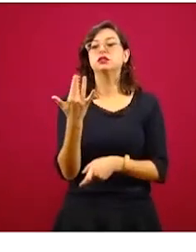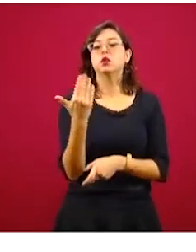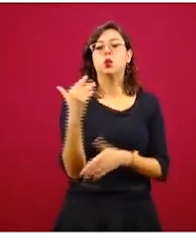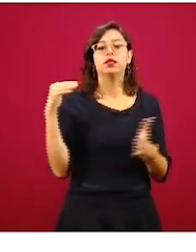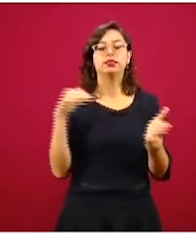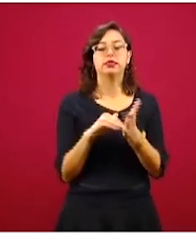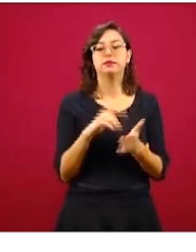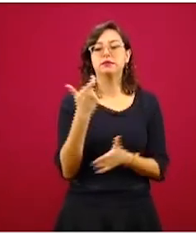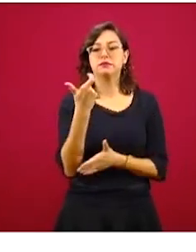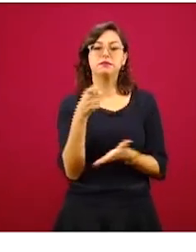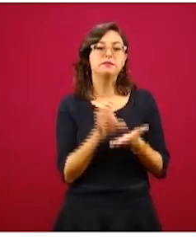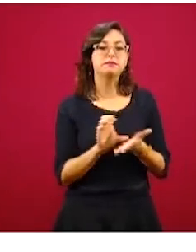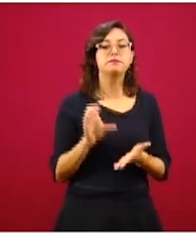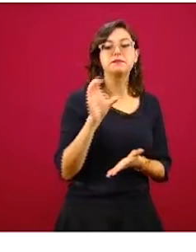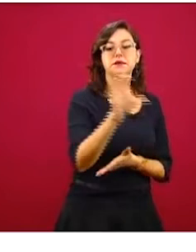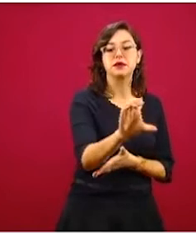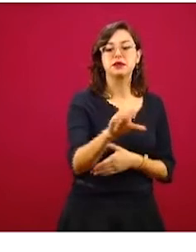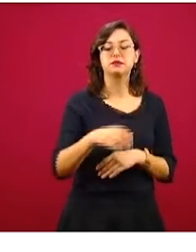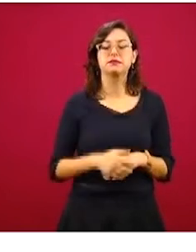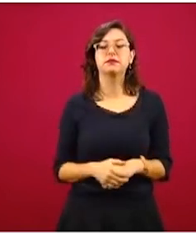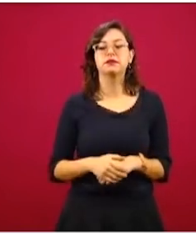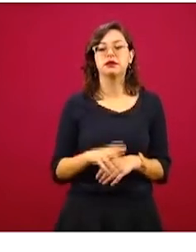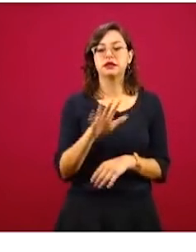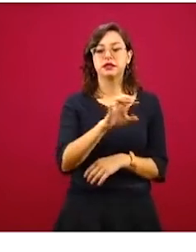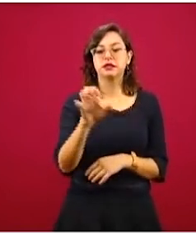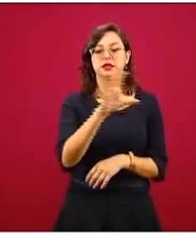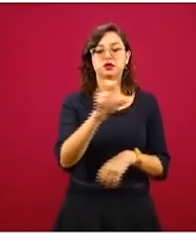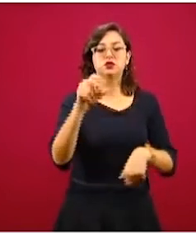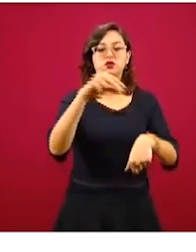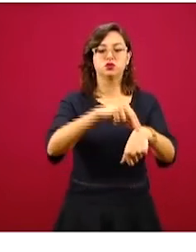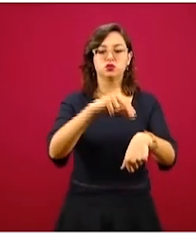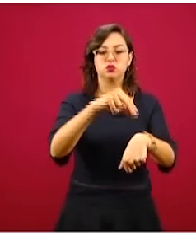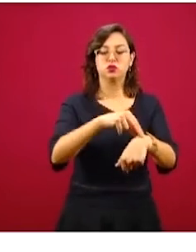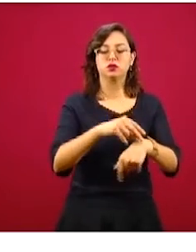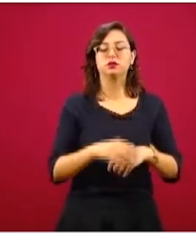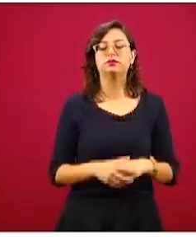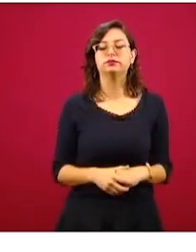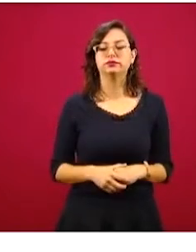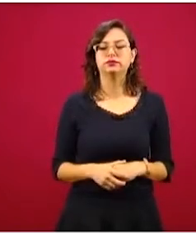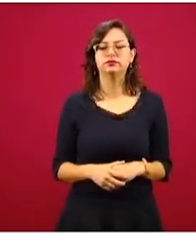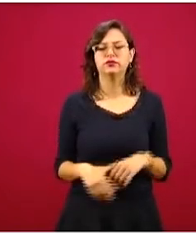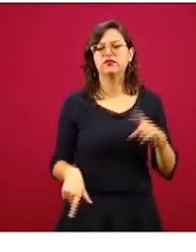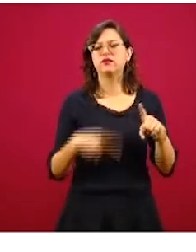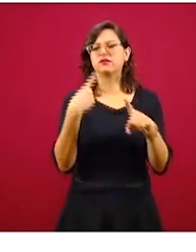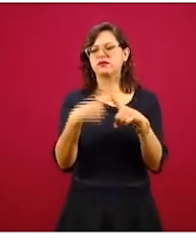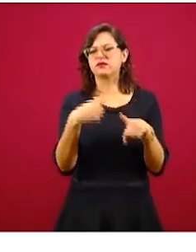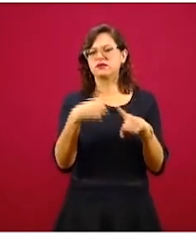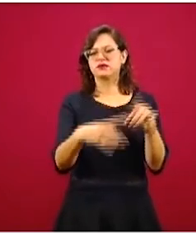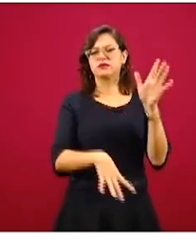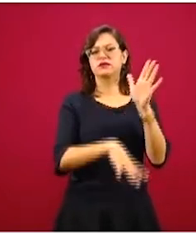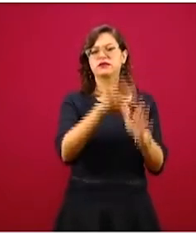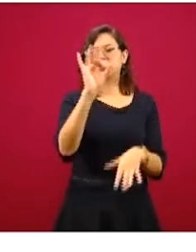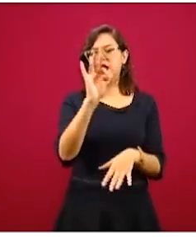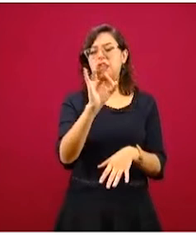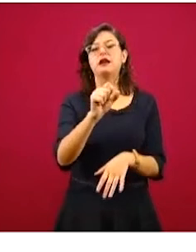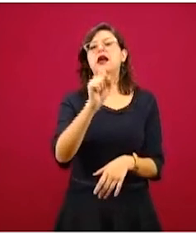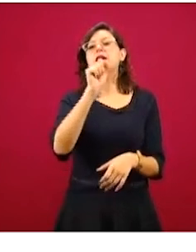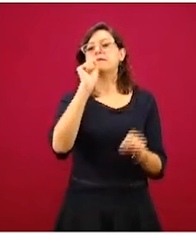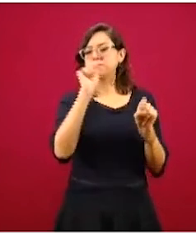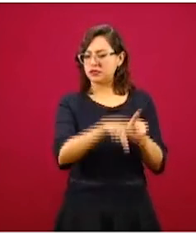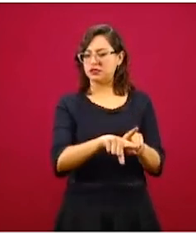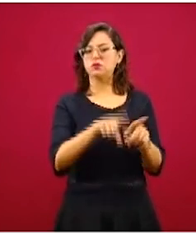50 mil pesos a 500 doctores. Estos serán electos por el propio personal de salud, por la propia